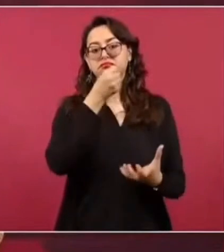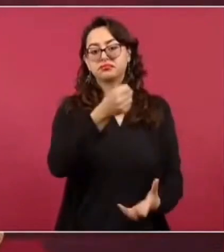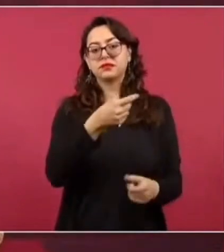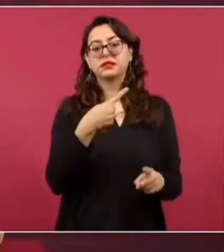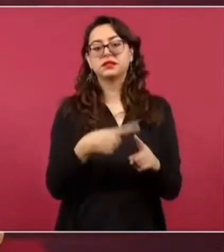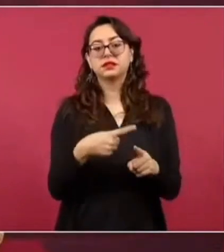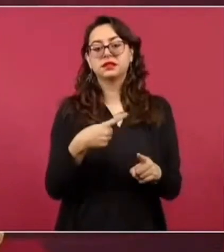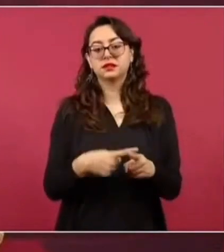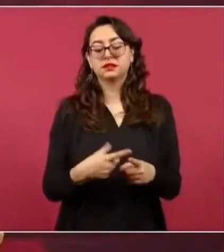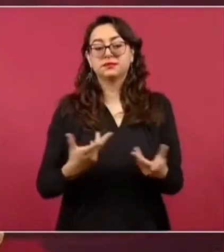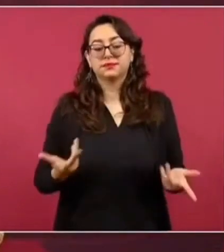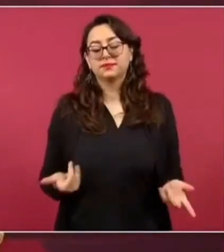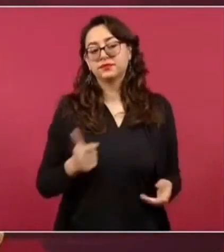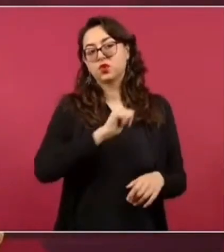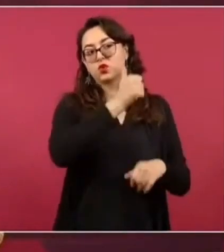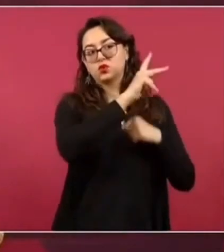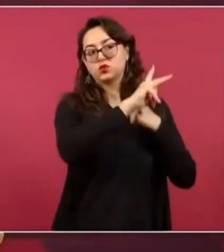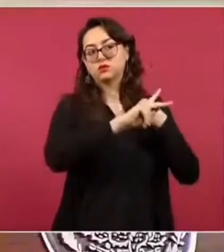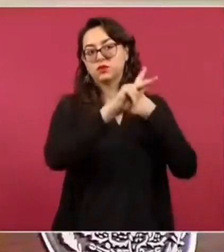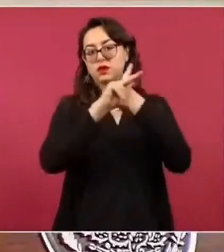del extranjero